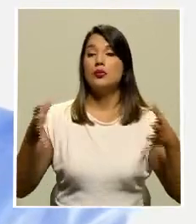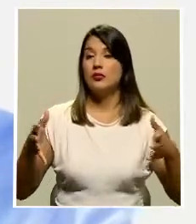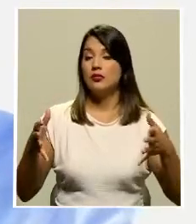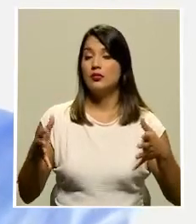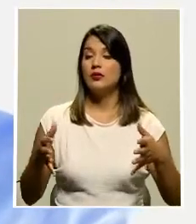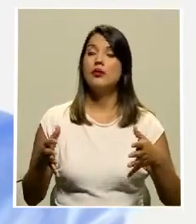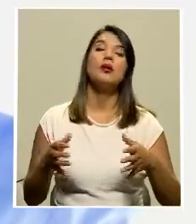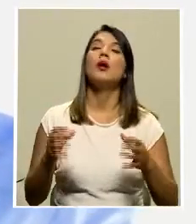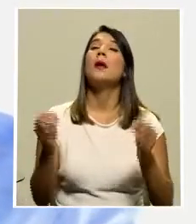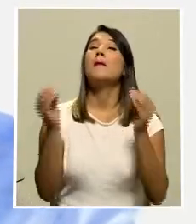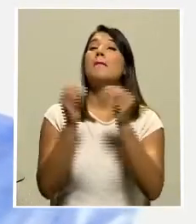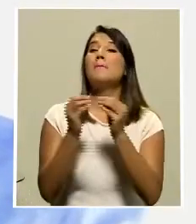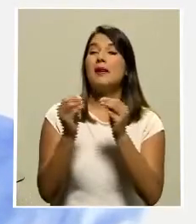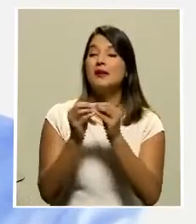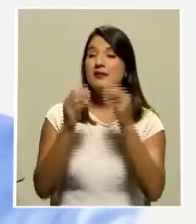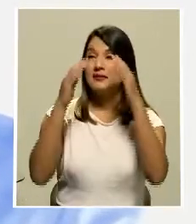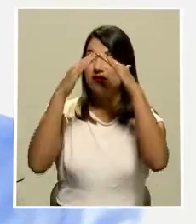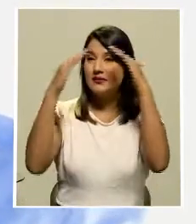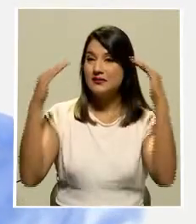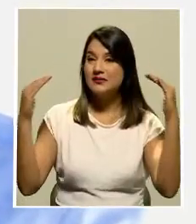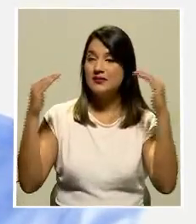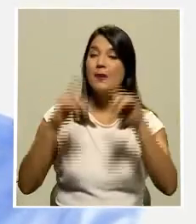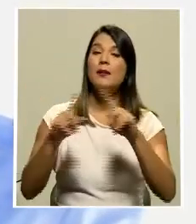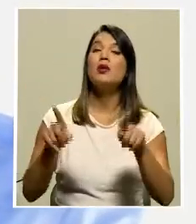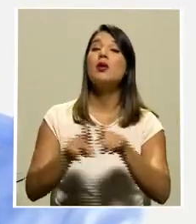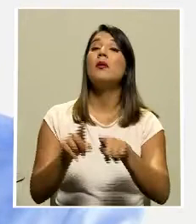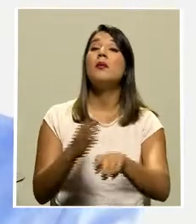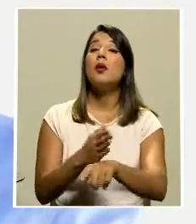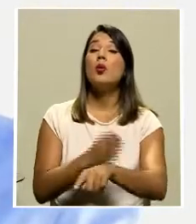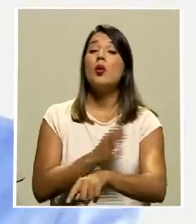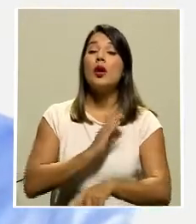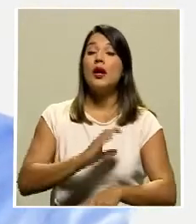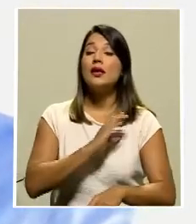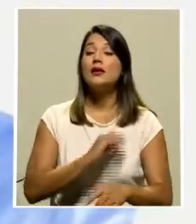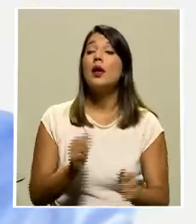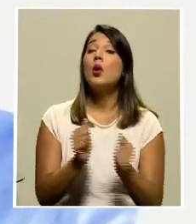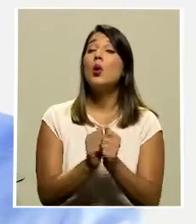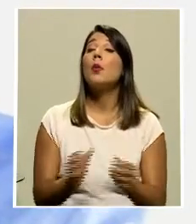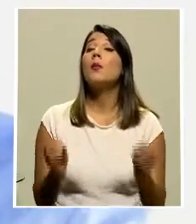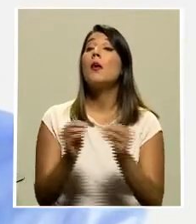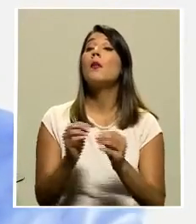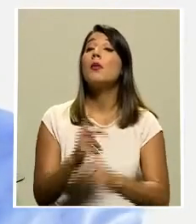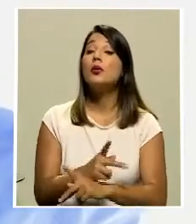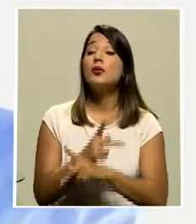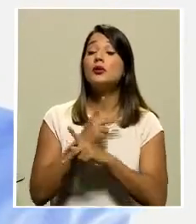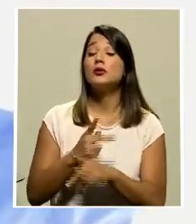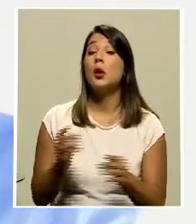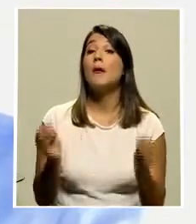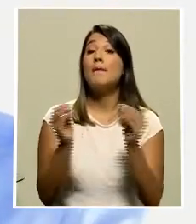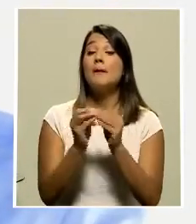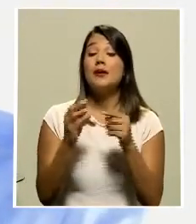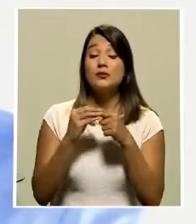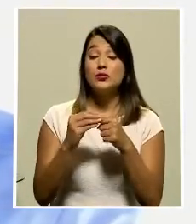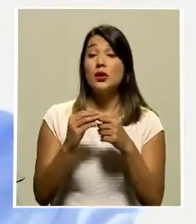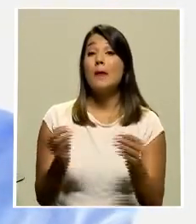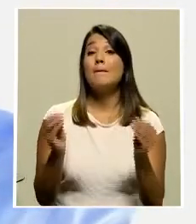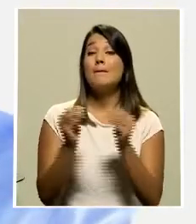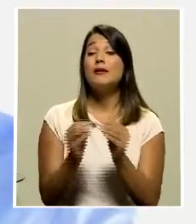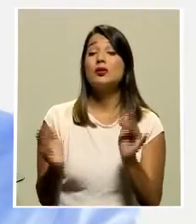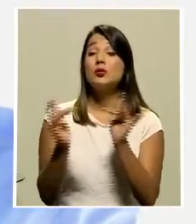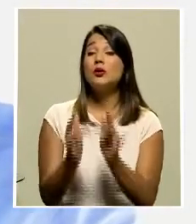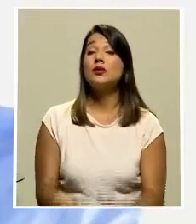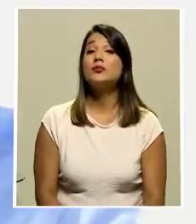cubriendo más y más cantones sino también en calidad con más protección más prioridad y más conectividad